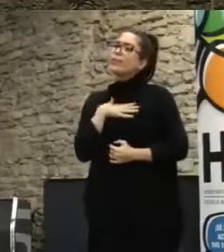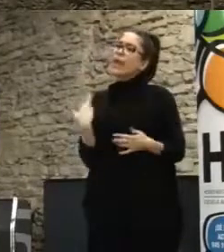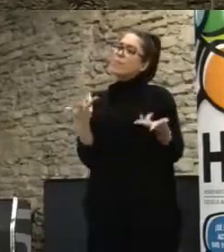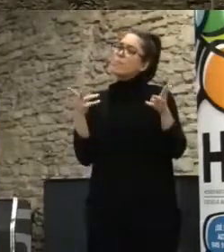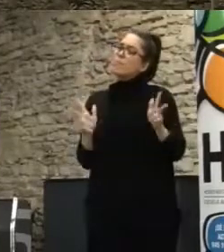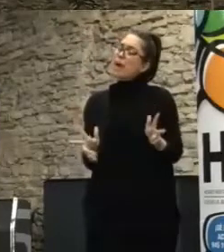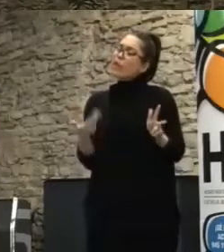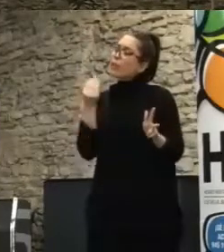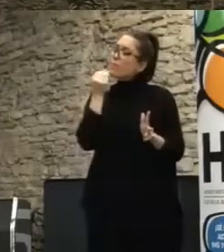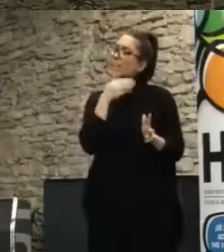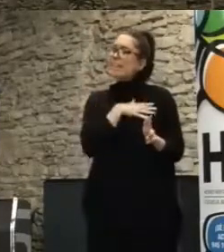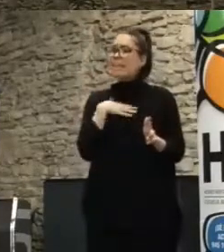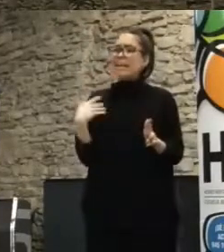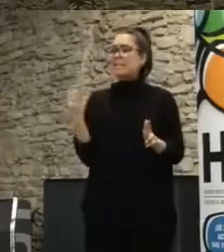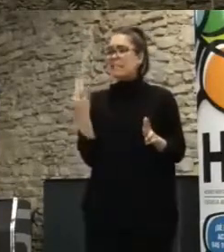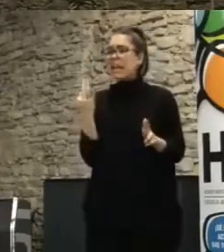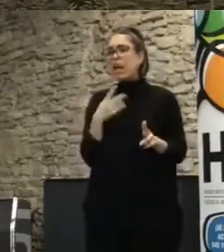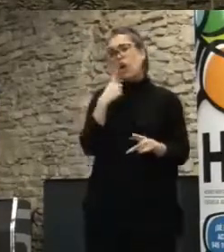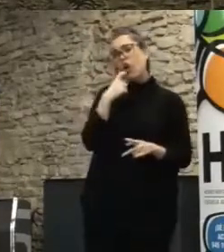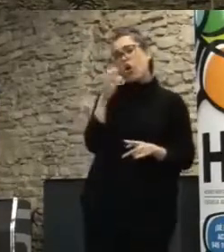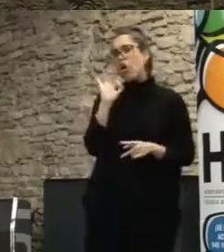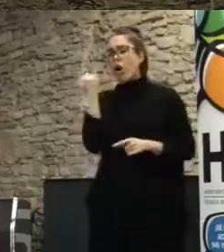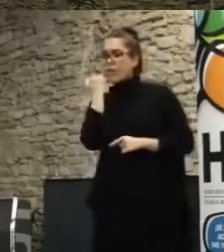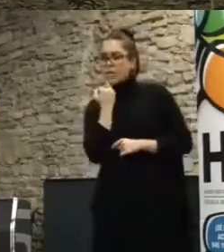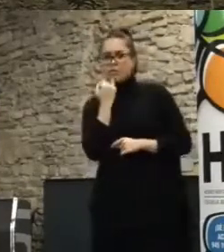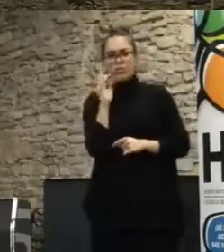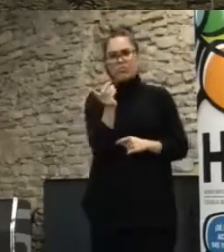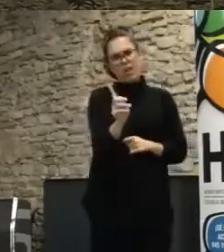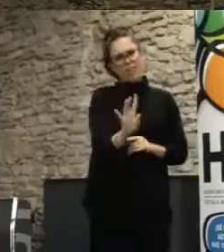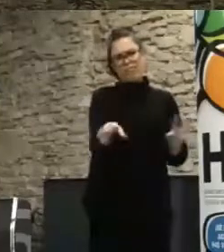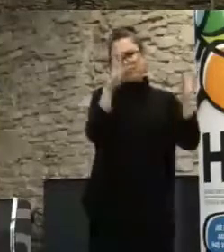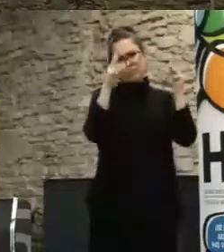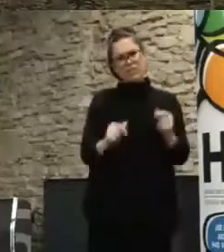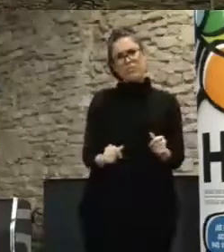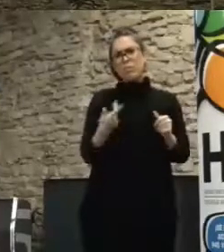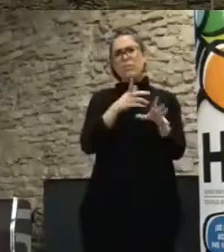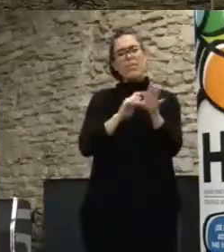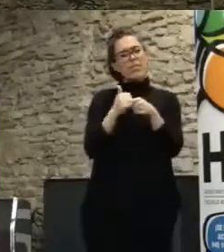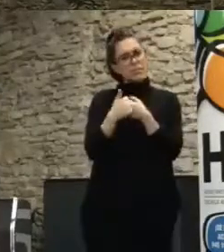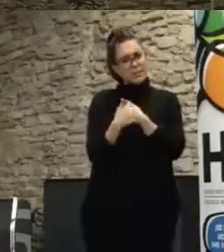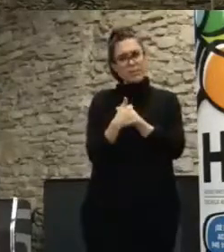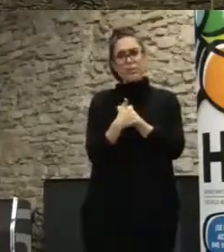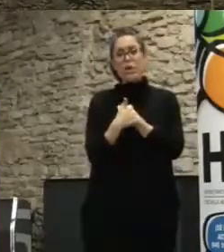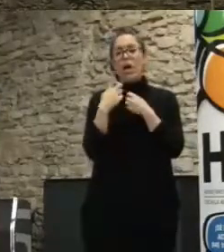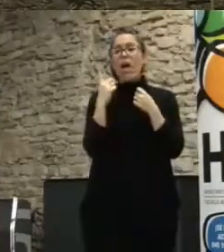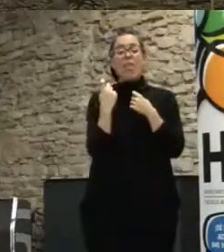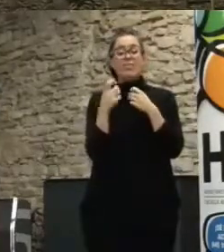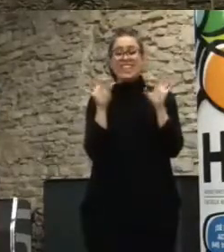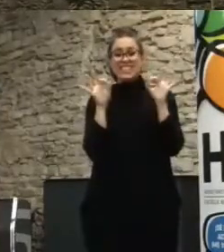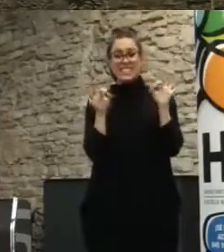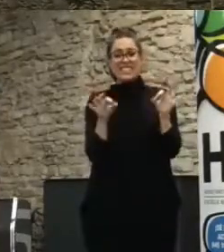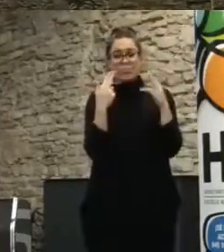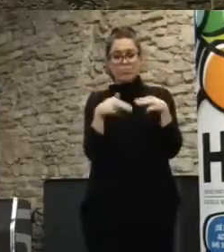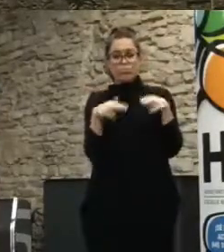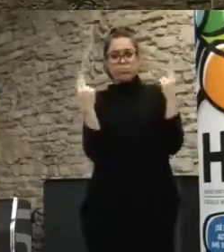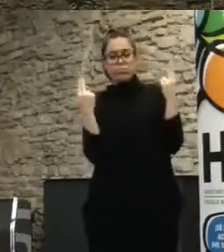rojos o azules. Es un poco los presupuestos participativos que luego veremos tienen este mecanismo de abajo arriba. Vuelvo